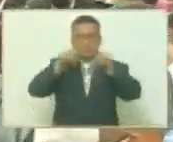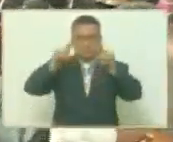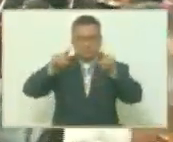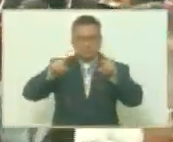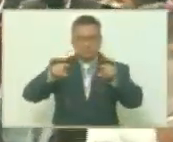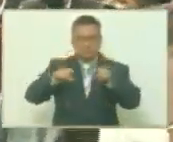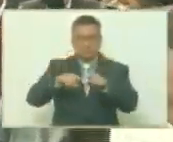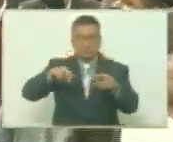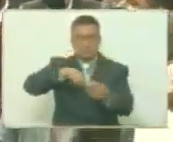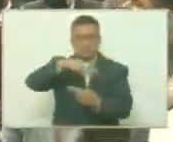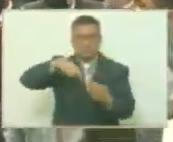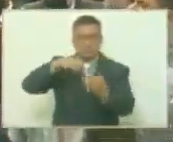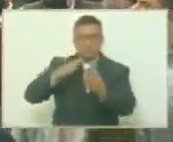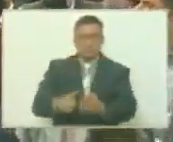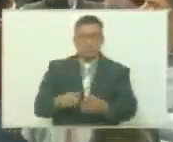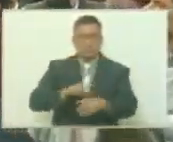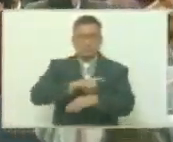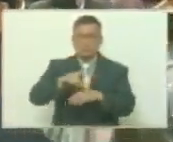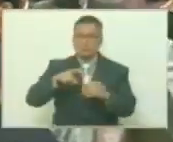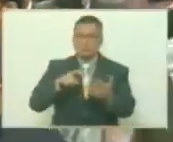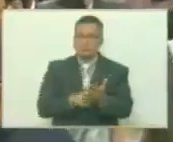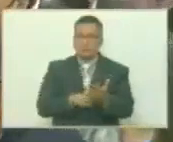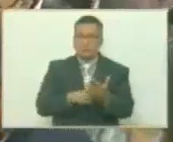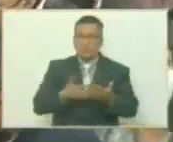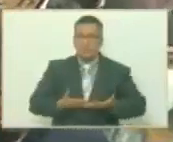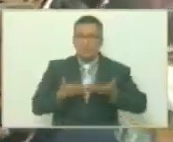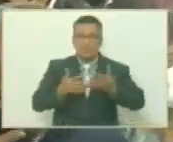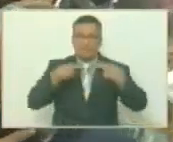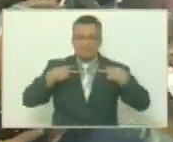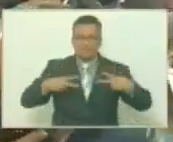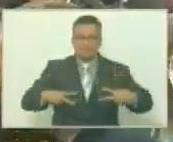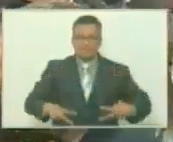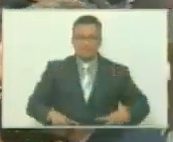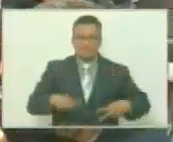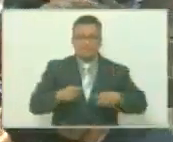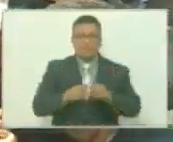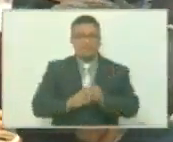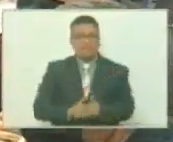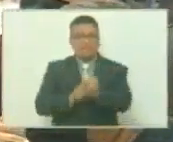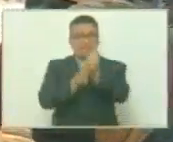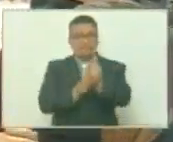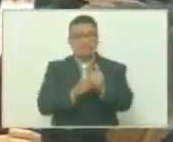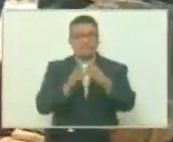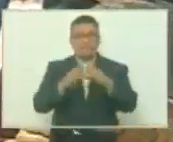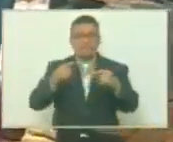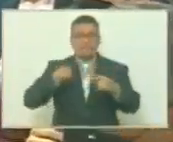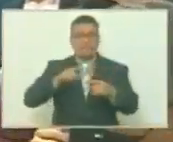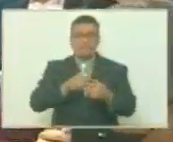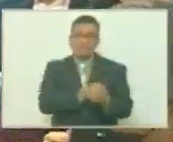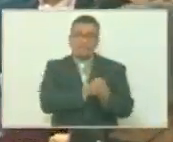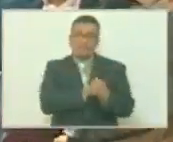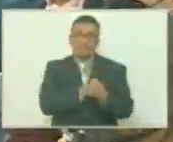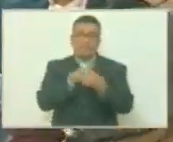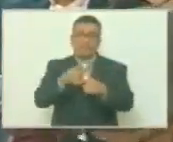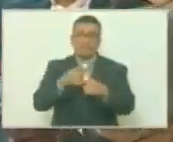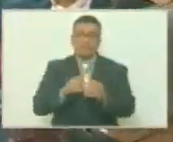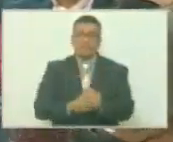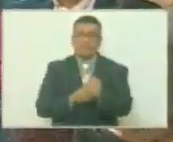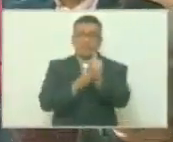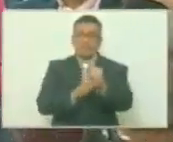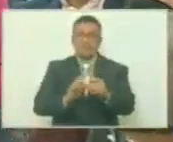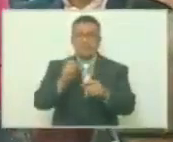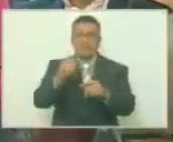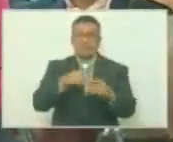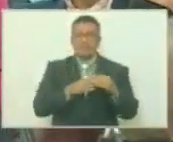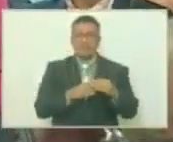un revolucionario integral que entregó su vida, guiado por los principios de amor, guiado por los